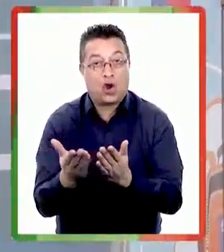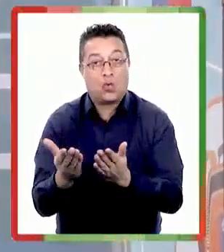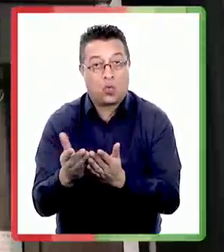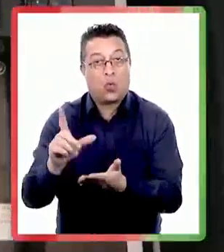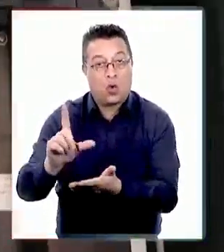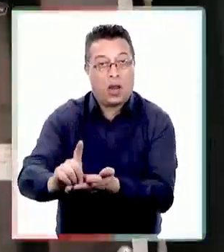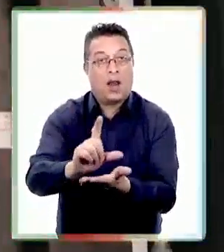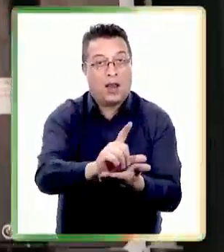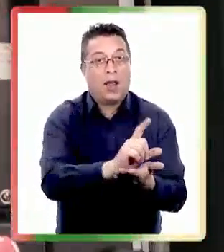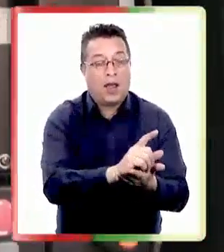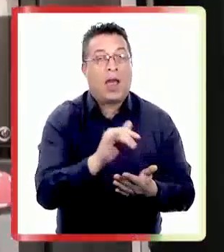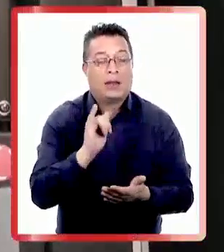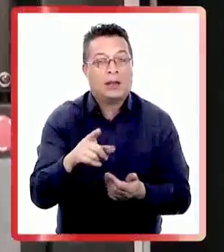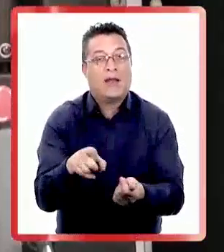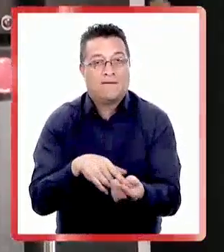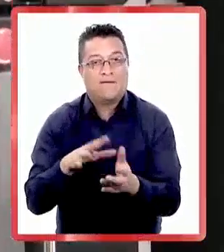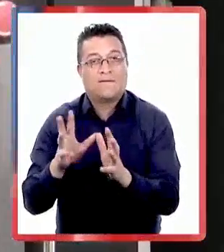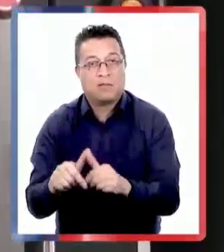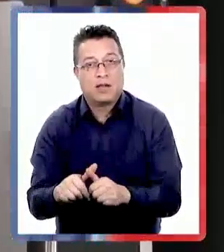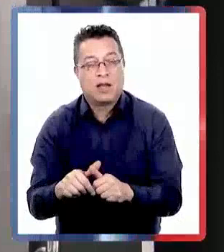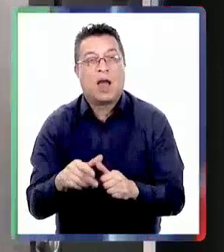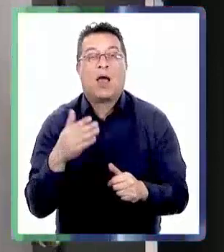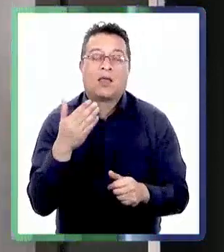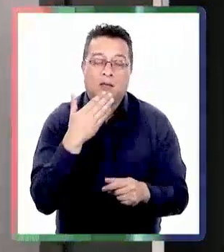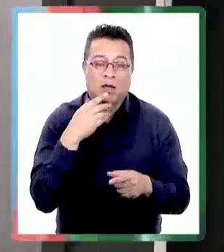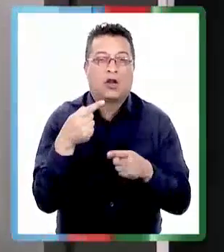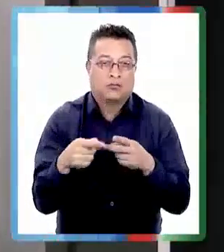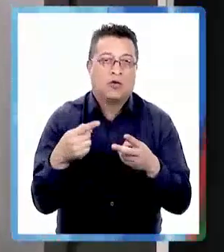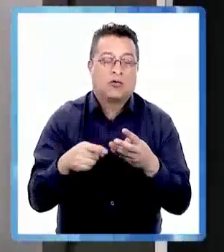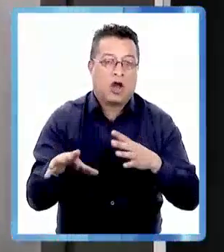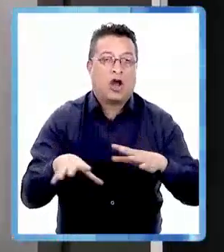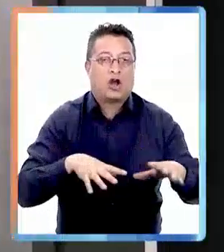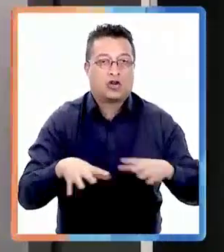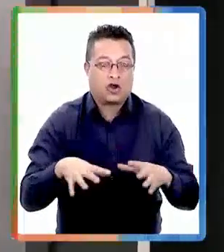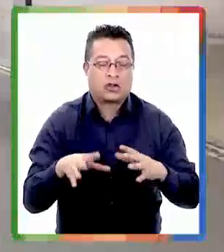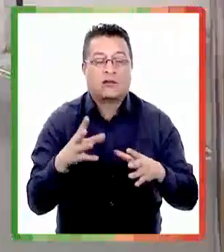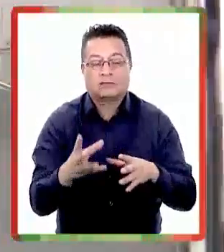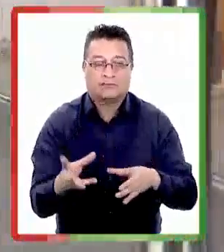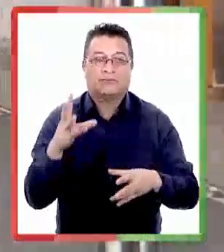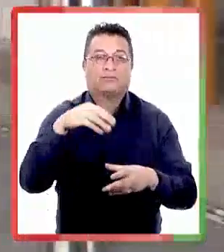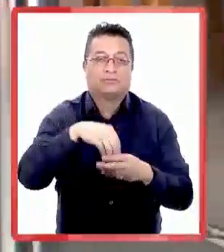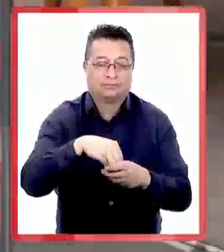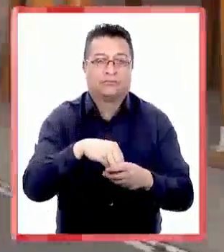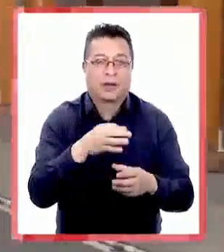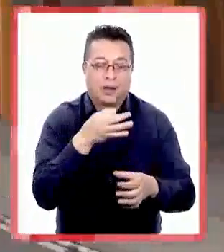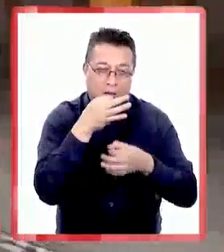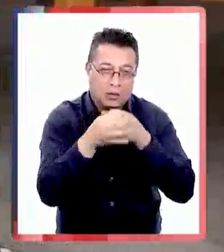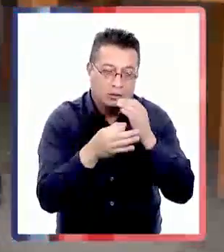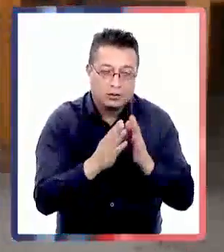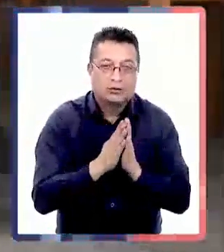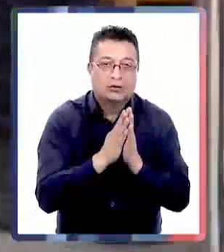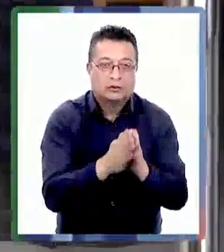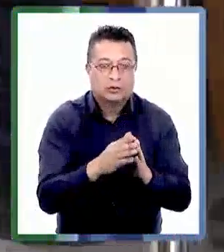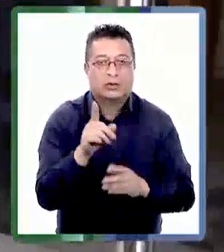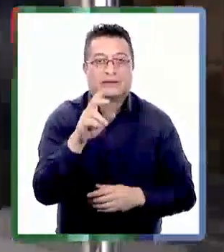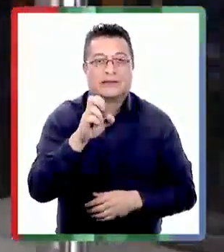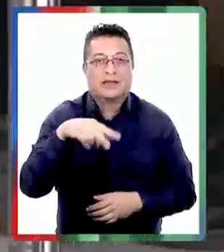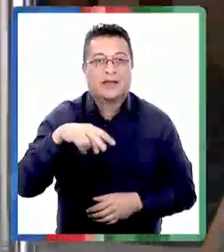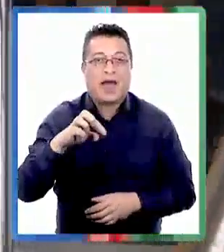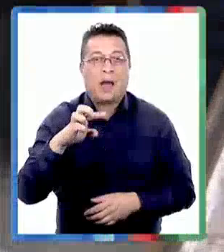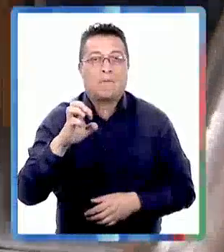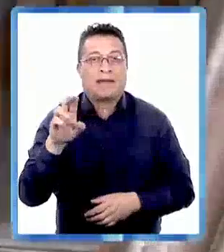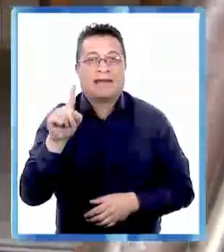establecimientos educacionales y en la familia entre otras acciones son parte de las recomendaciones que imparte el